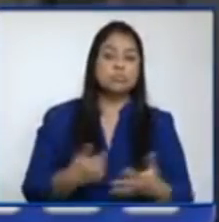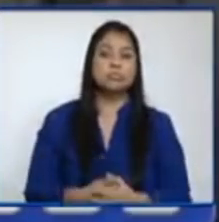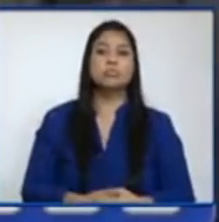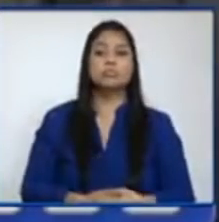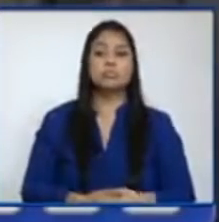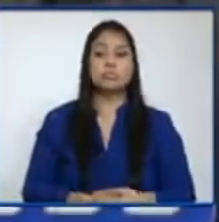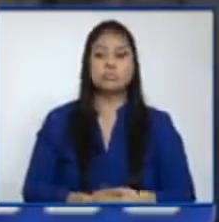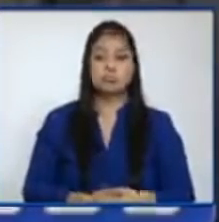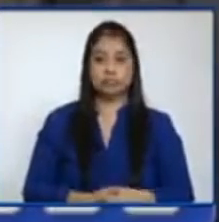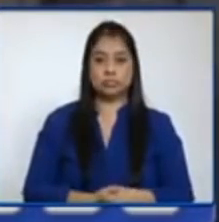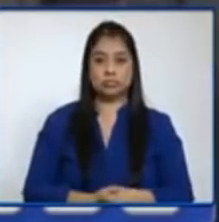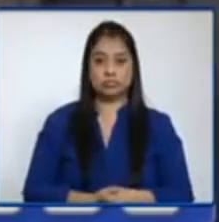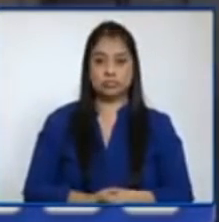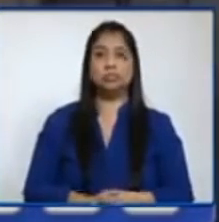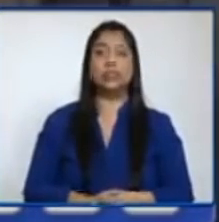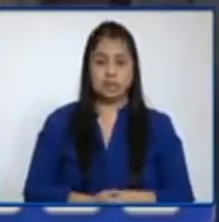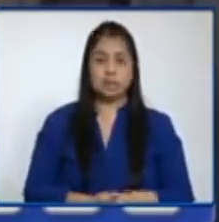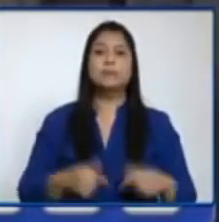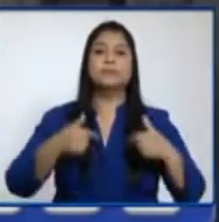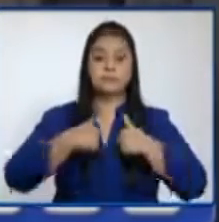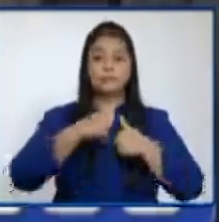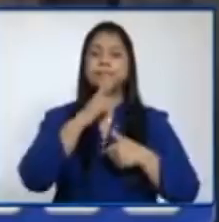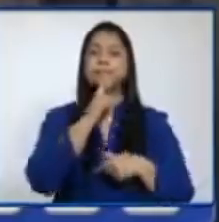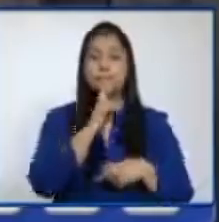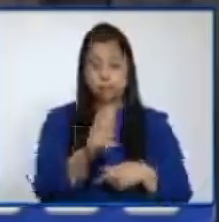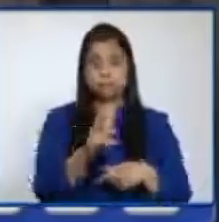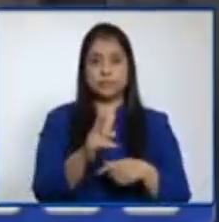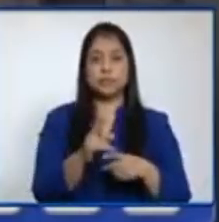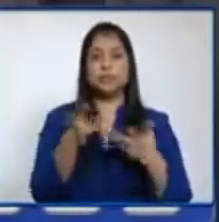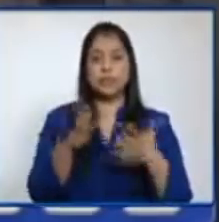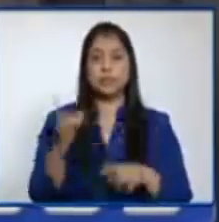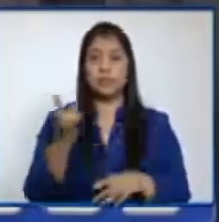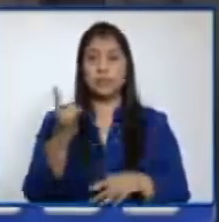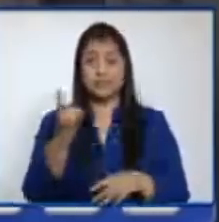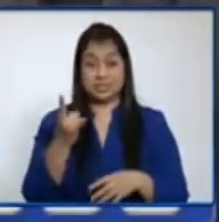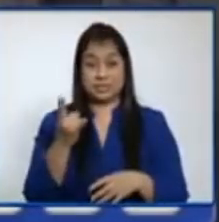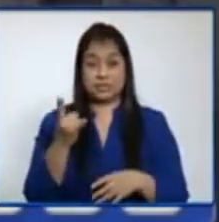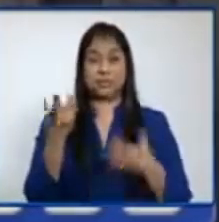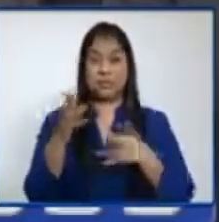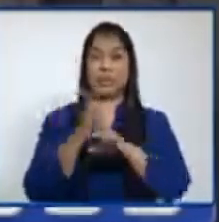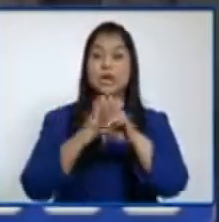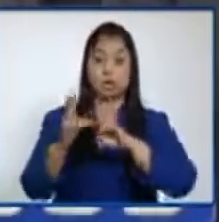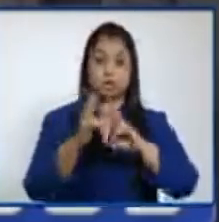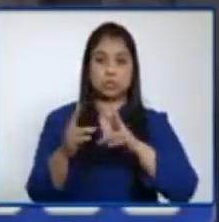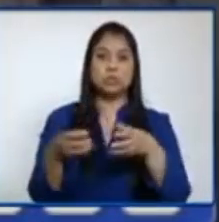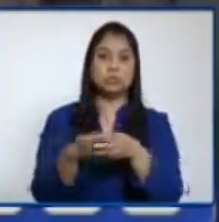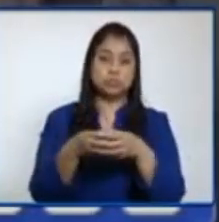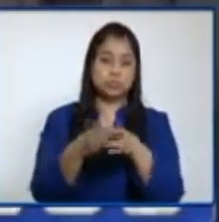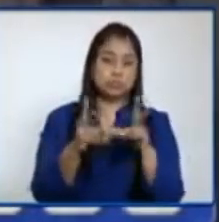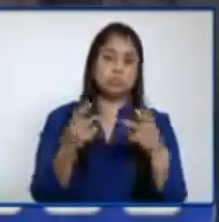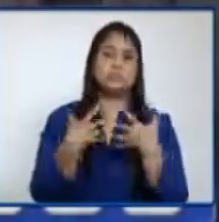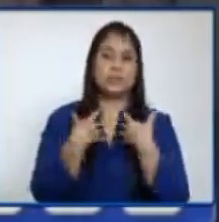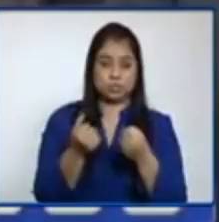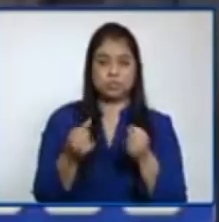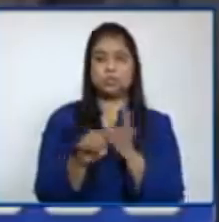a mí, yo me voy a responder en relación a las universidades que se relacionan con el sector salud, o sea,